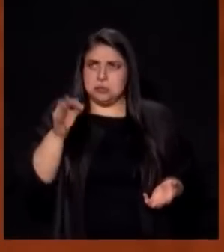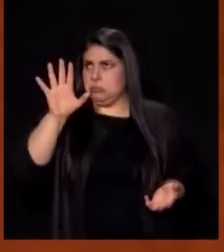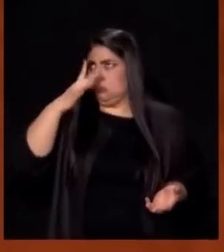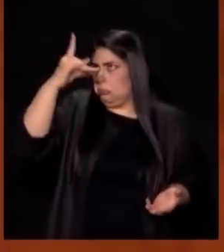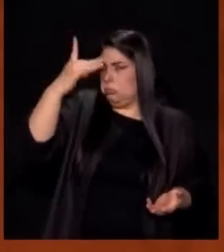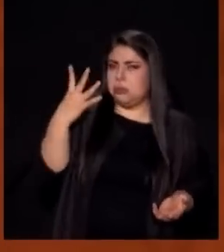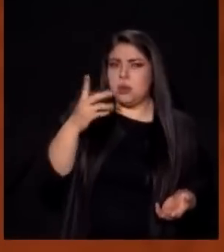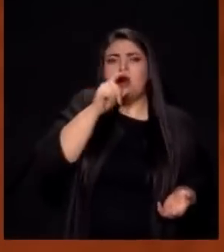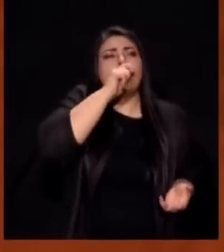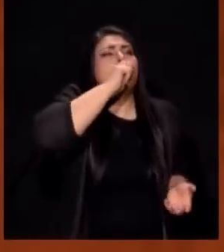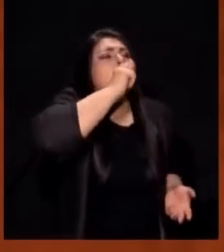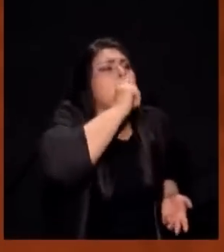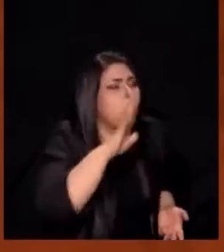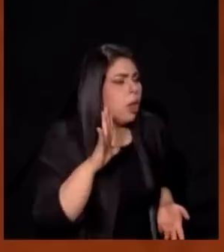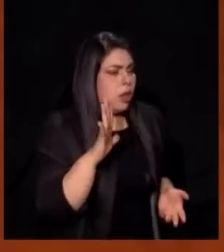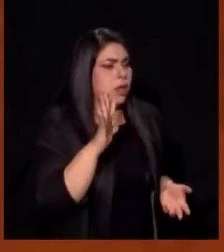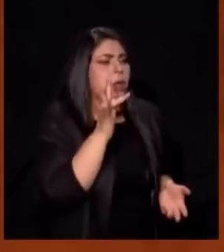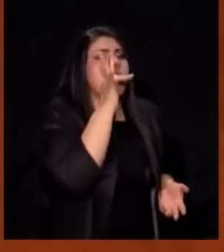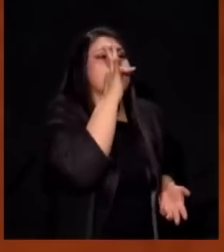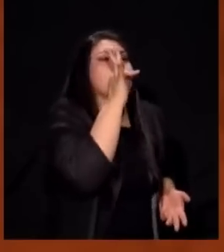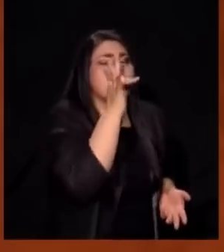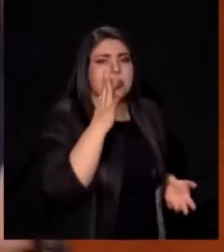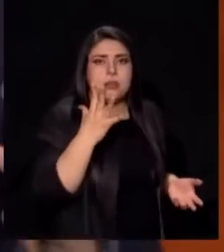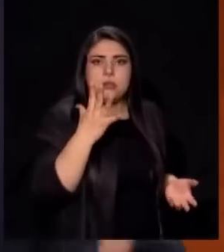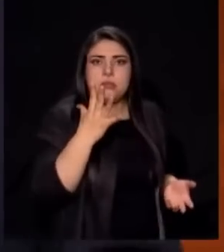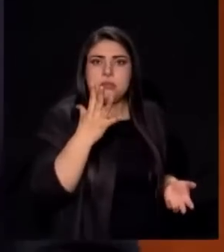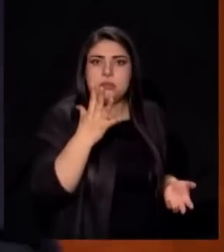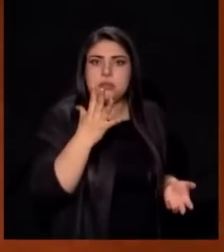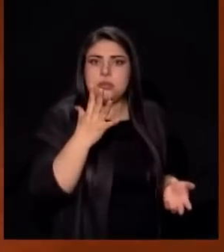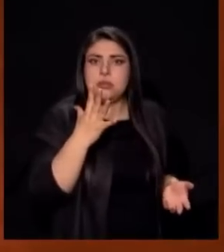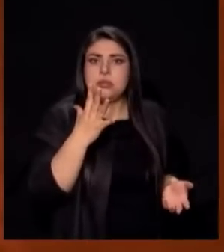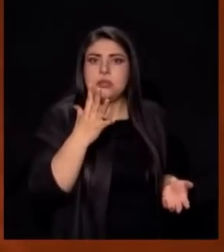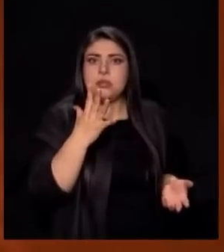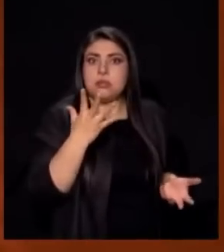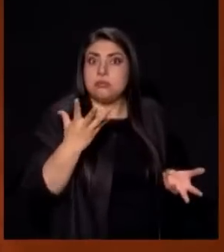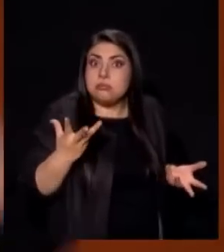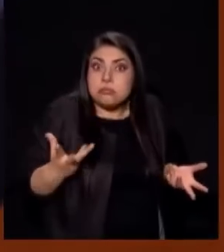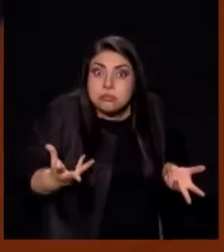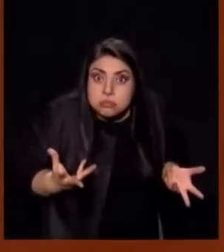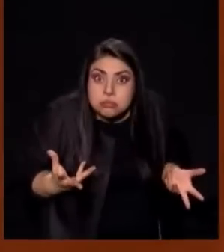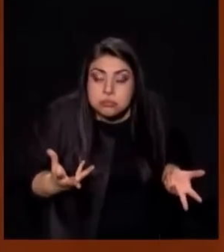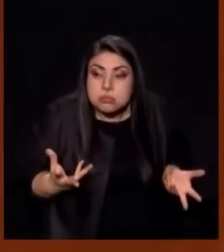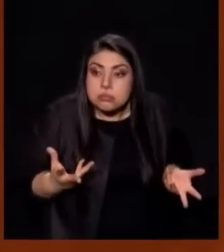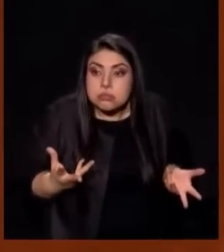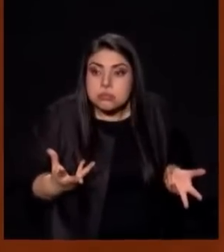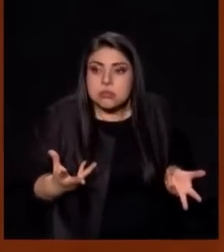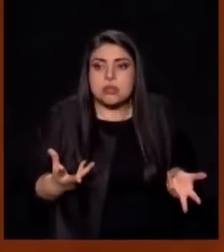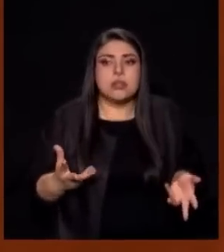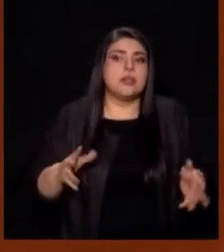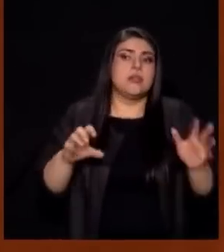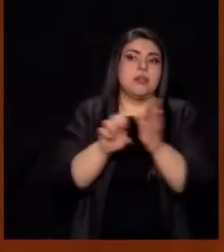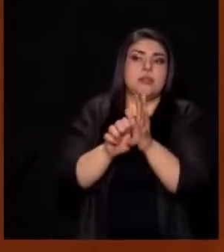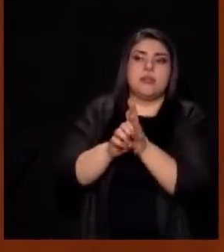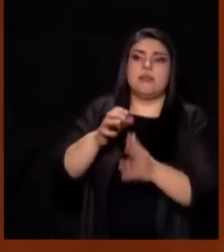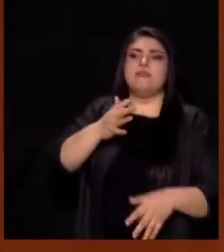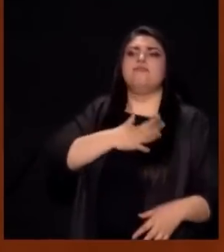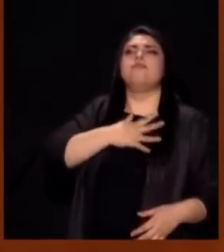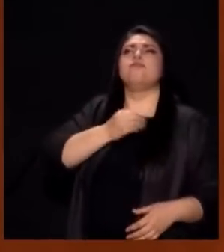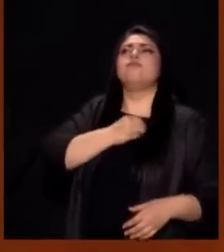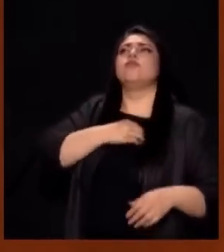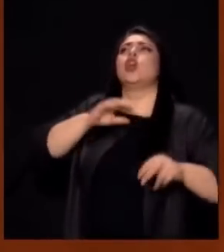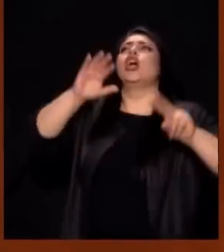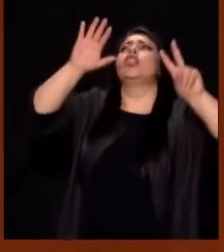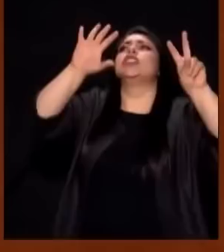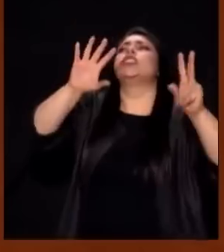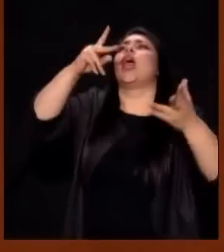No Sé Si Me Explico Es Eso Que Es Lo Mismo Yo Necesito Mi Séptima Confirmación De La Palabra Que Recibí Porque